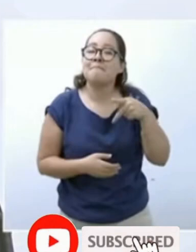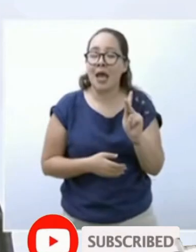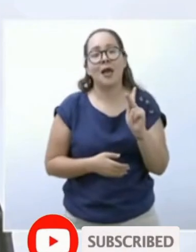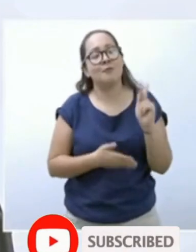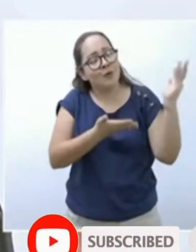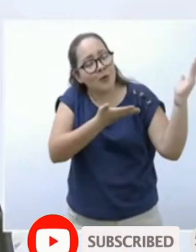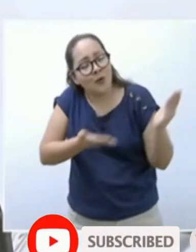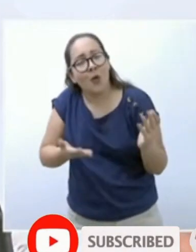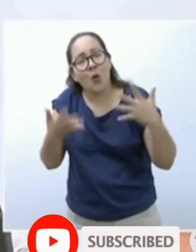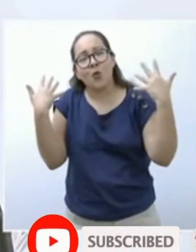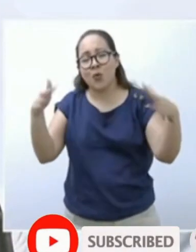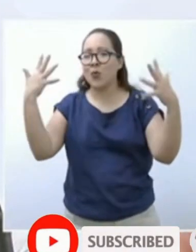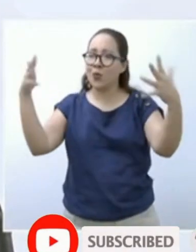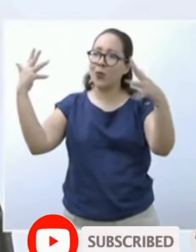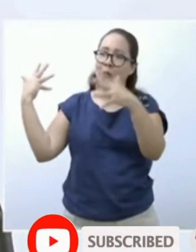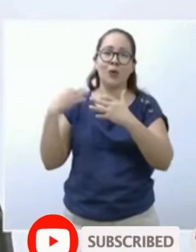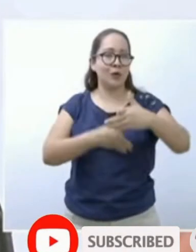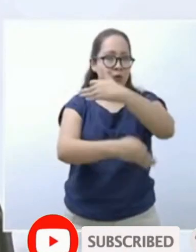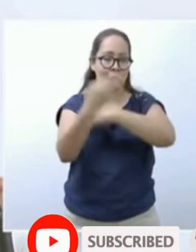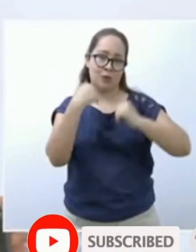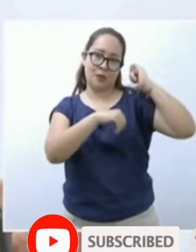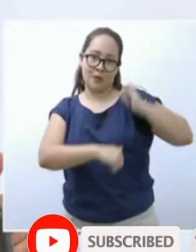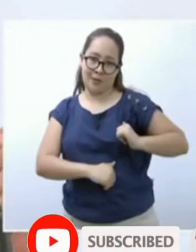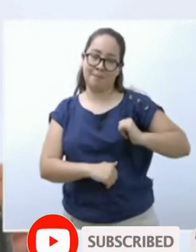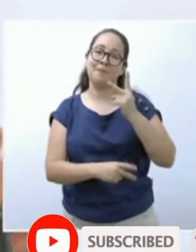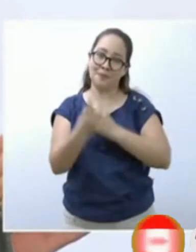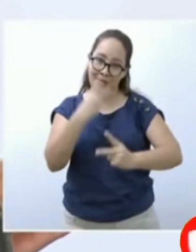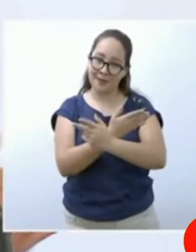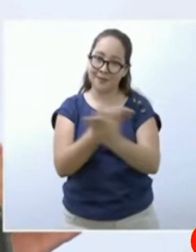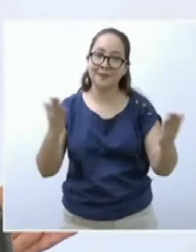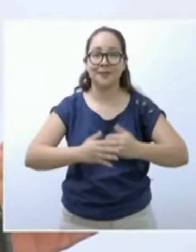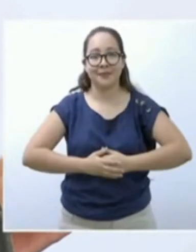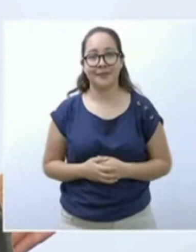con un fuerte aplauso a todas nuestras autoridades aquí presentes.